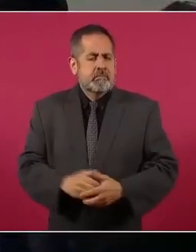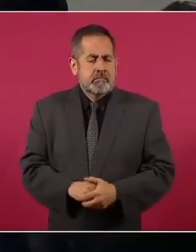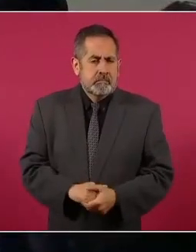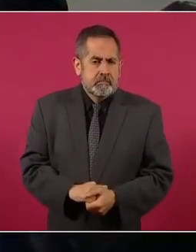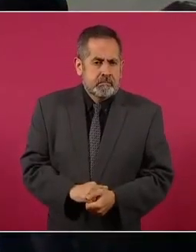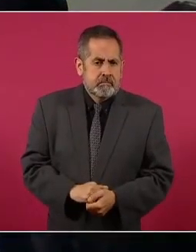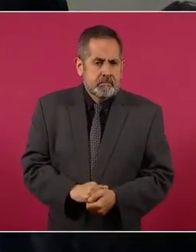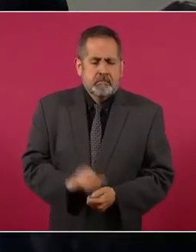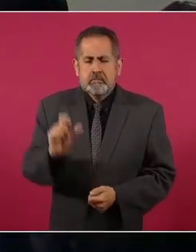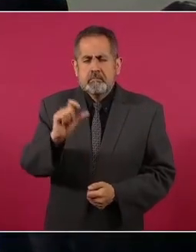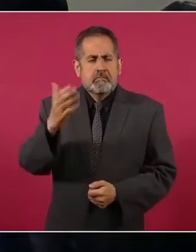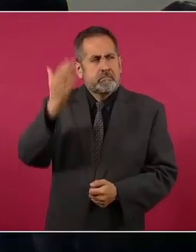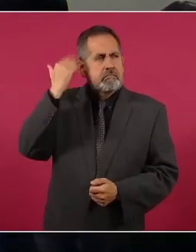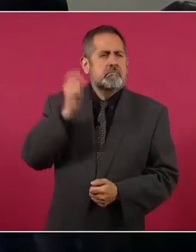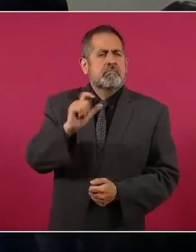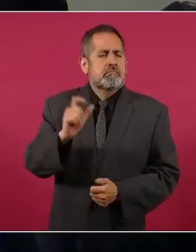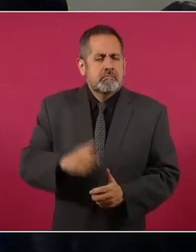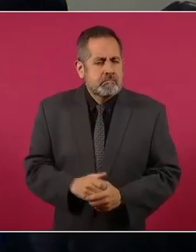sucedía eso,